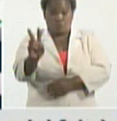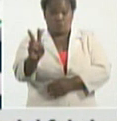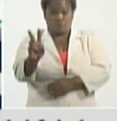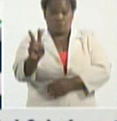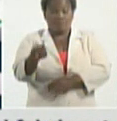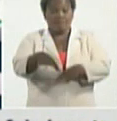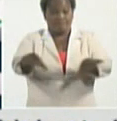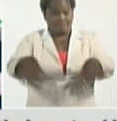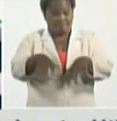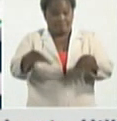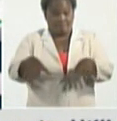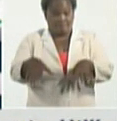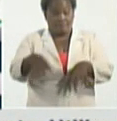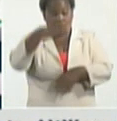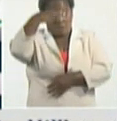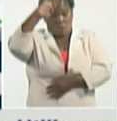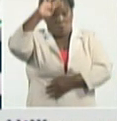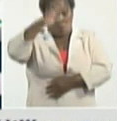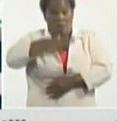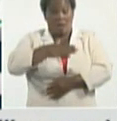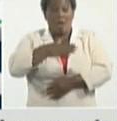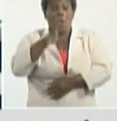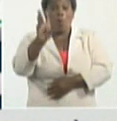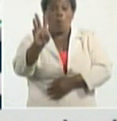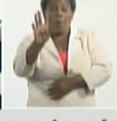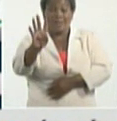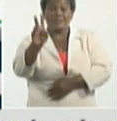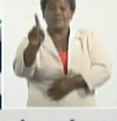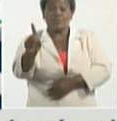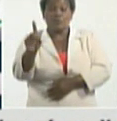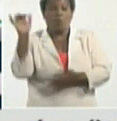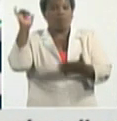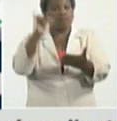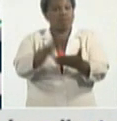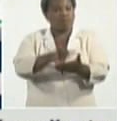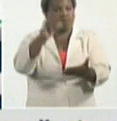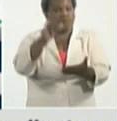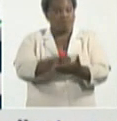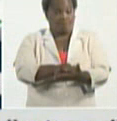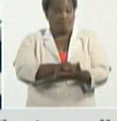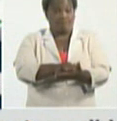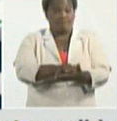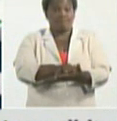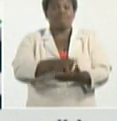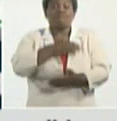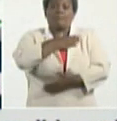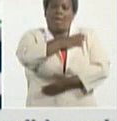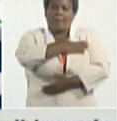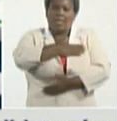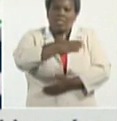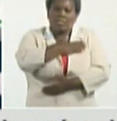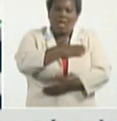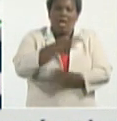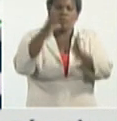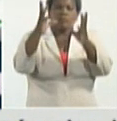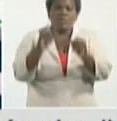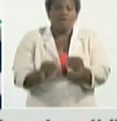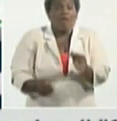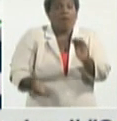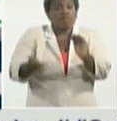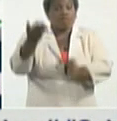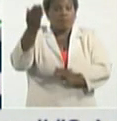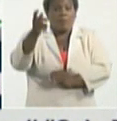autóctonos y 41 casos importados se lamenta la alta cifra de